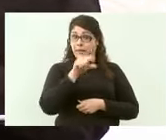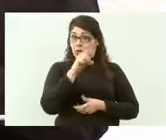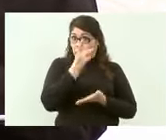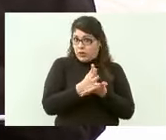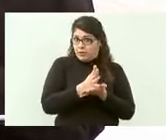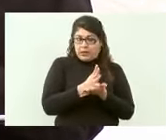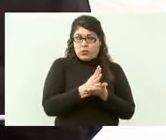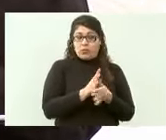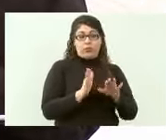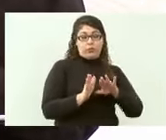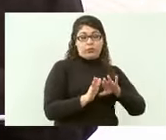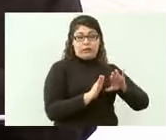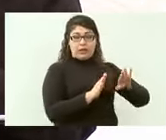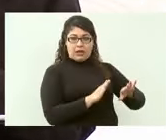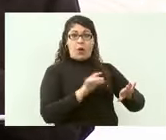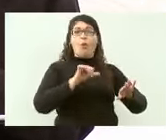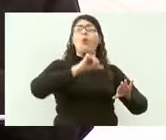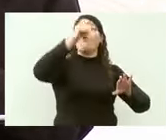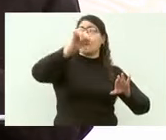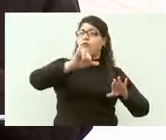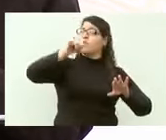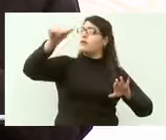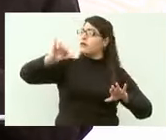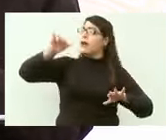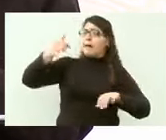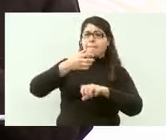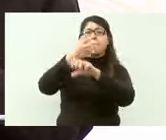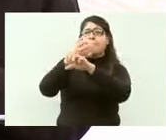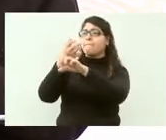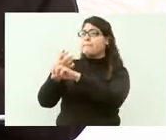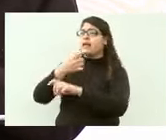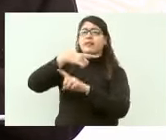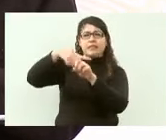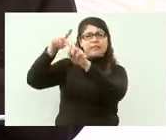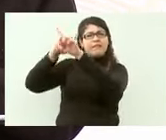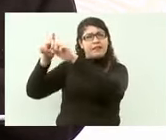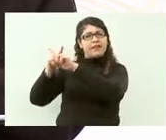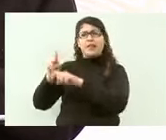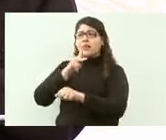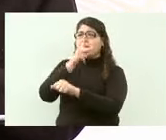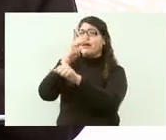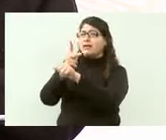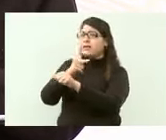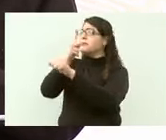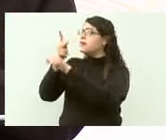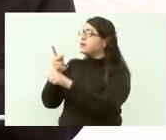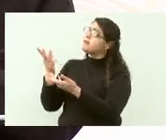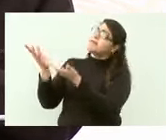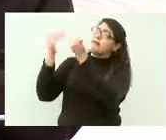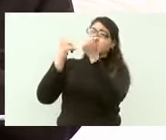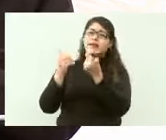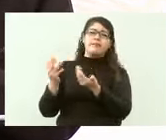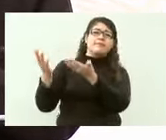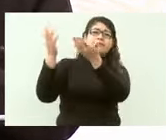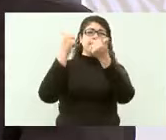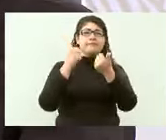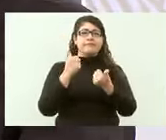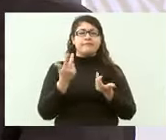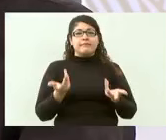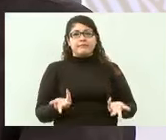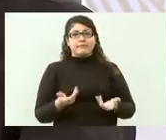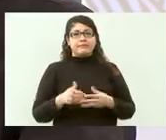y vendieran esa energía en México